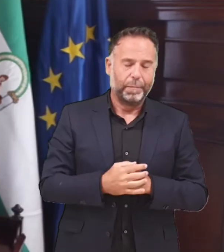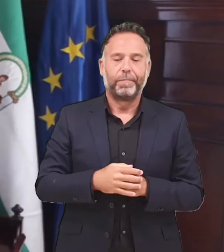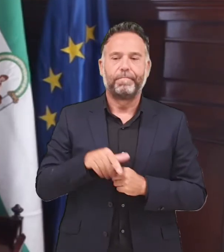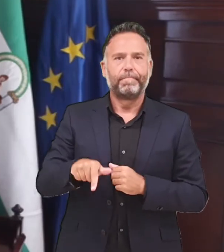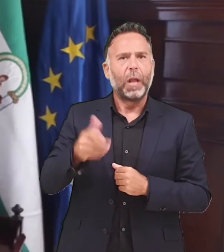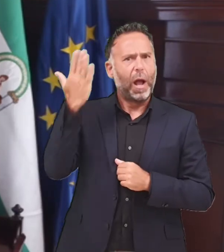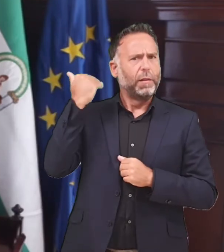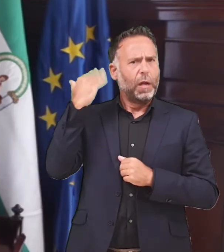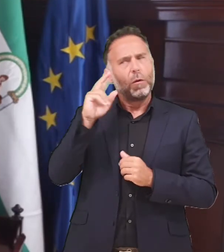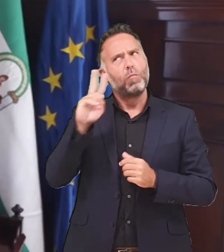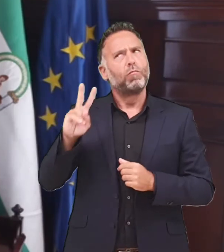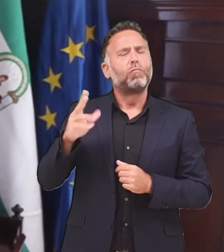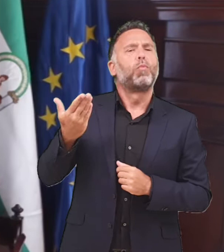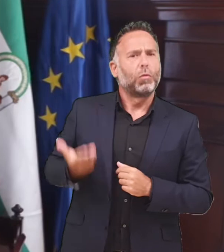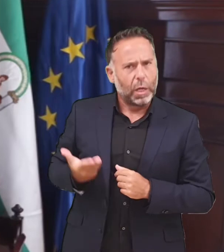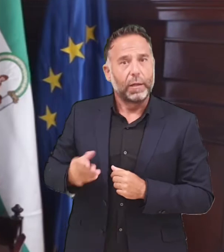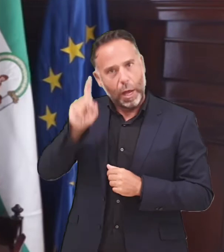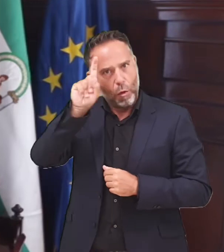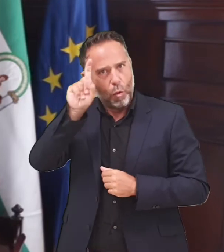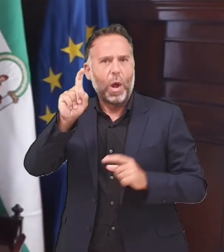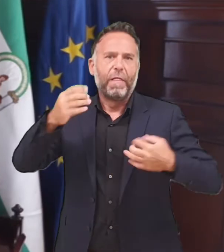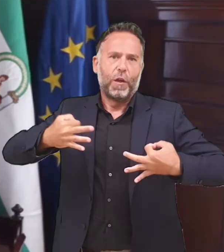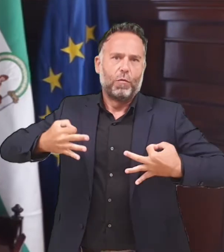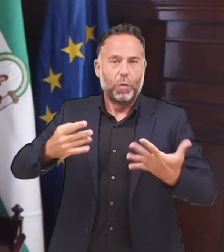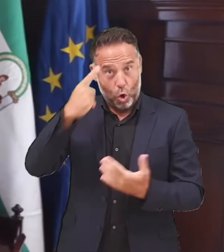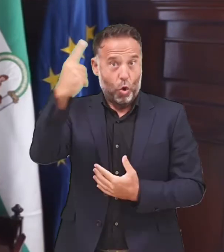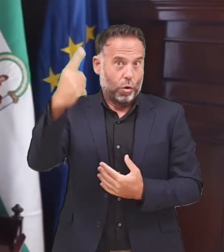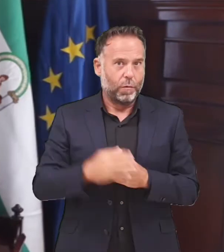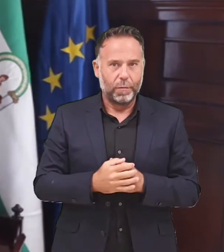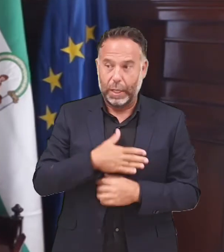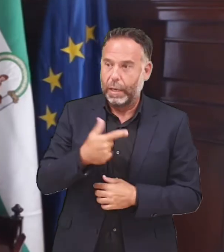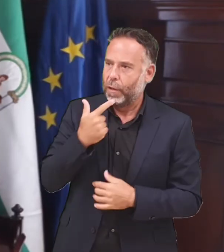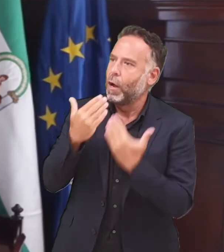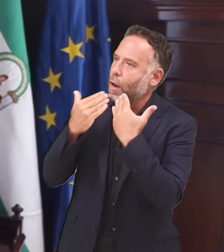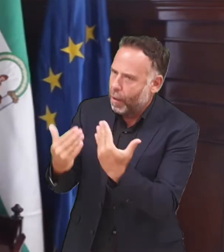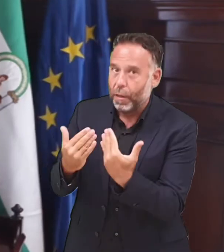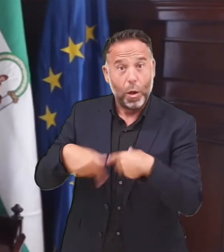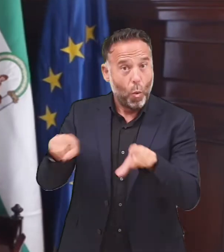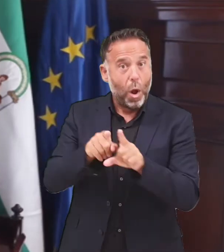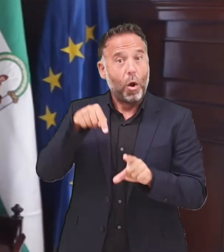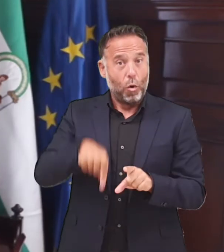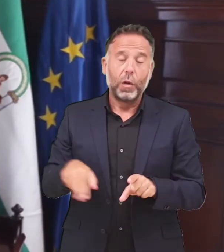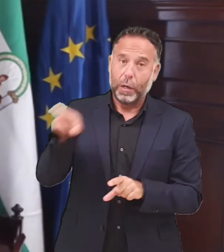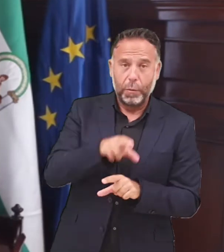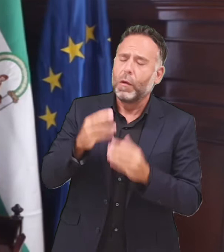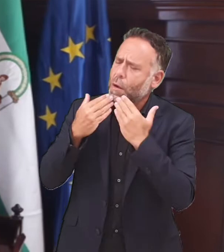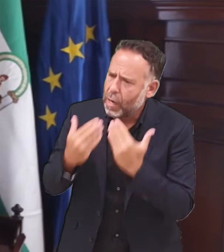bachillerato y ponía el acento en la importancia de la educación, como es lógico. Y quería agradecer entonces, y lo hago hoy también,